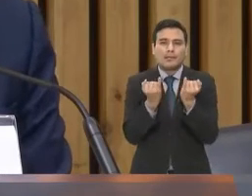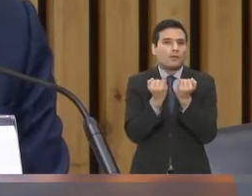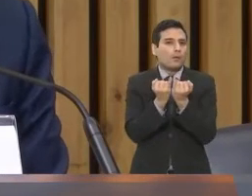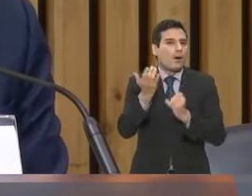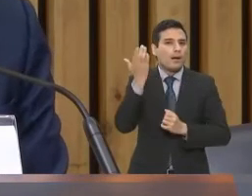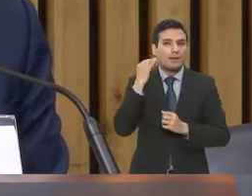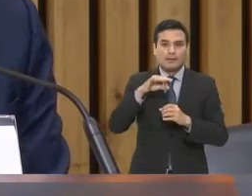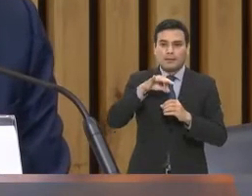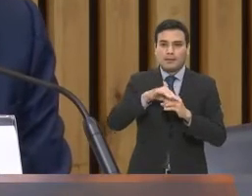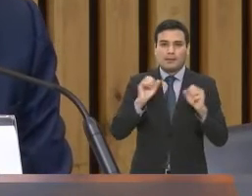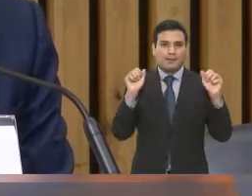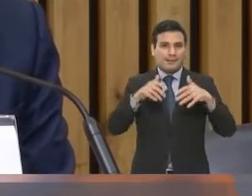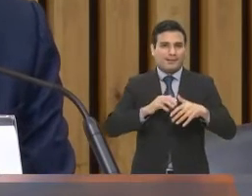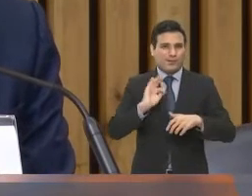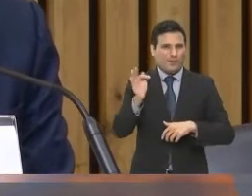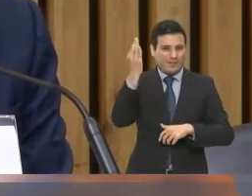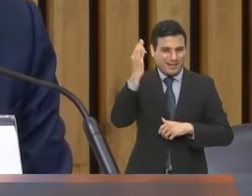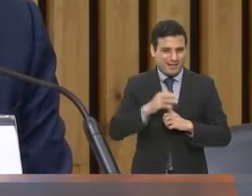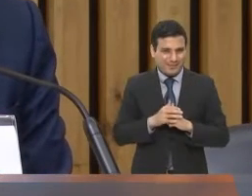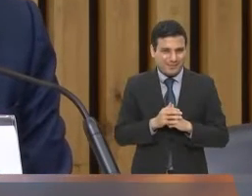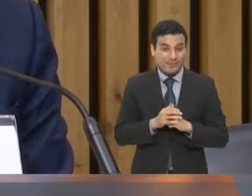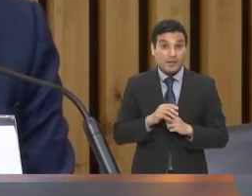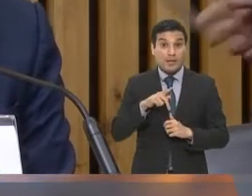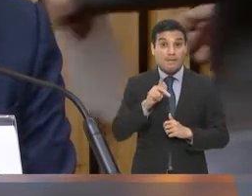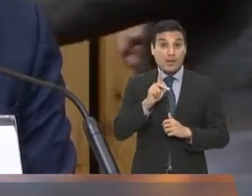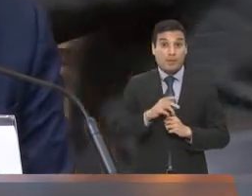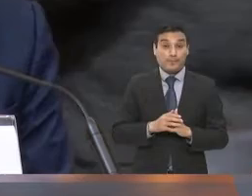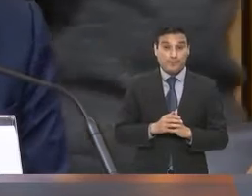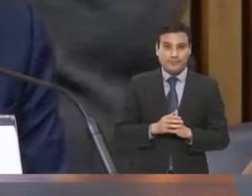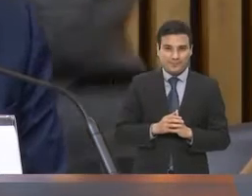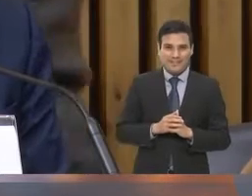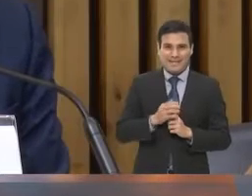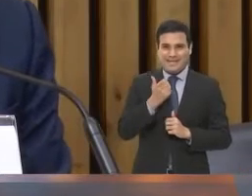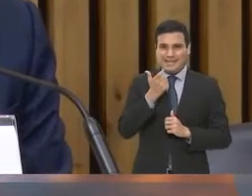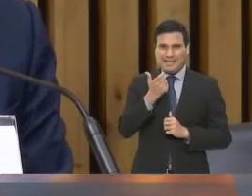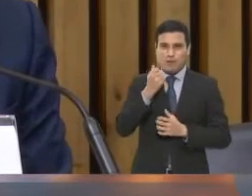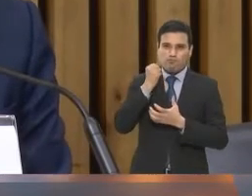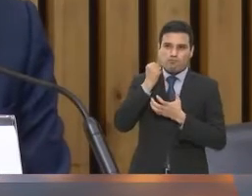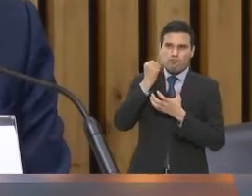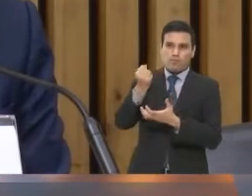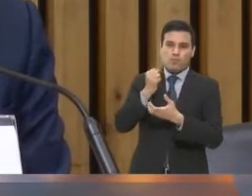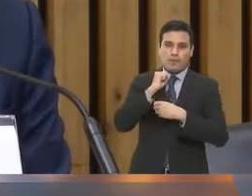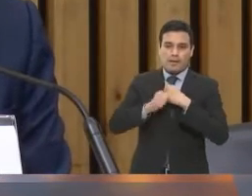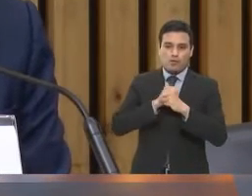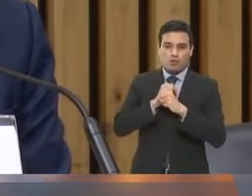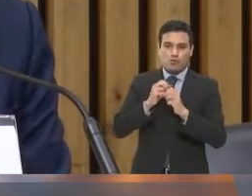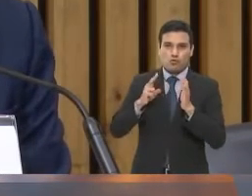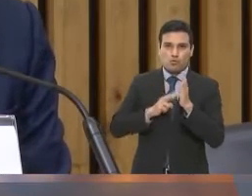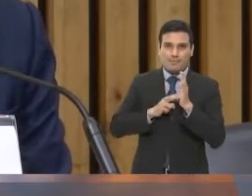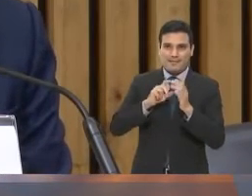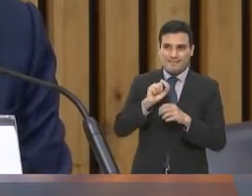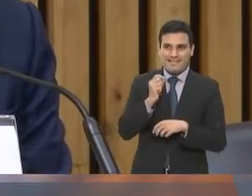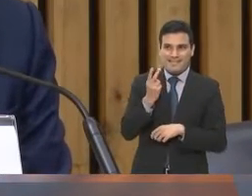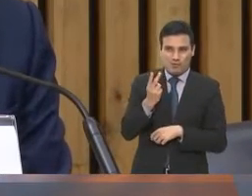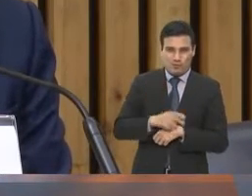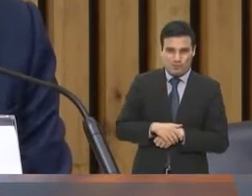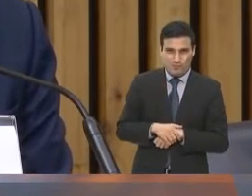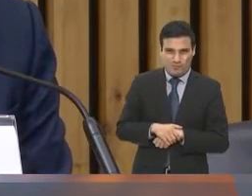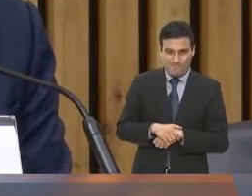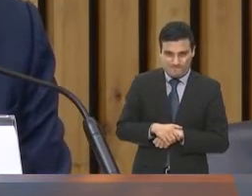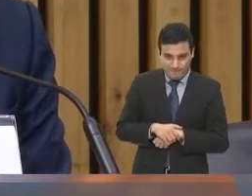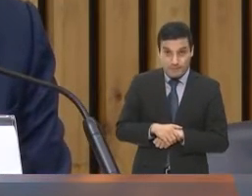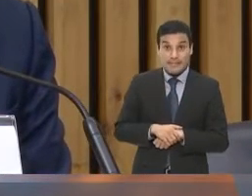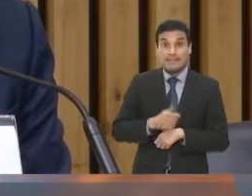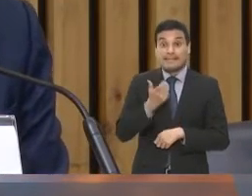Hacia las leyes, las normas, hacia lo que hemos conseguido para lograr derechos políticos. Pues sí, es de